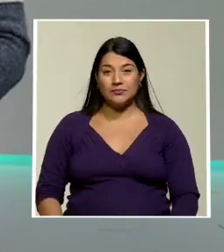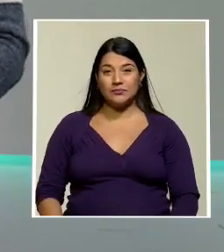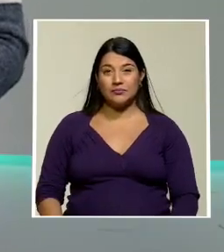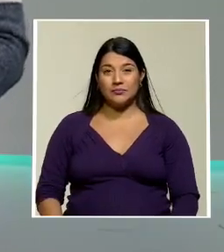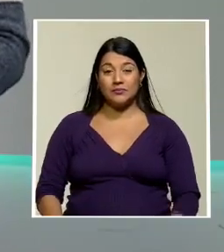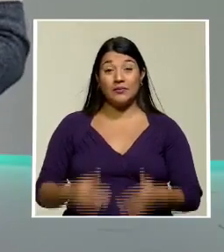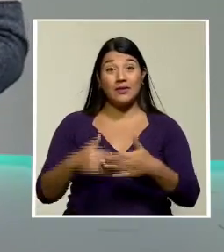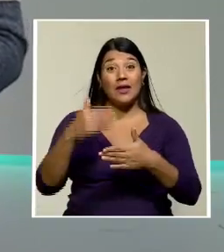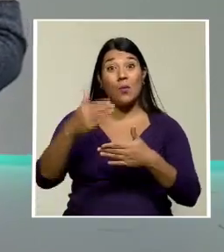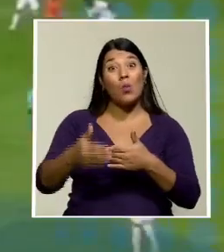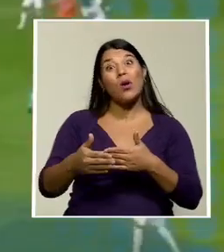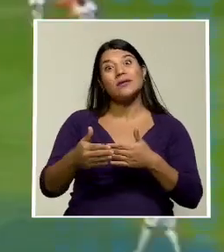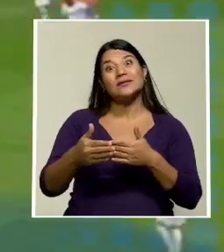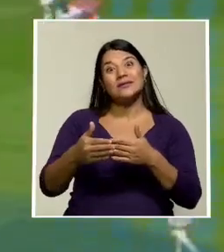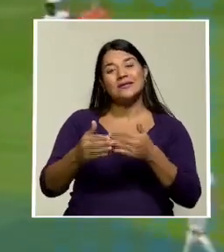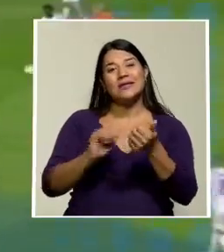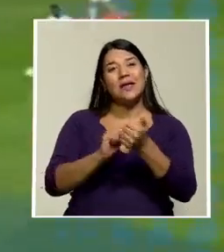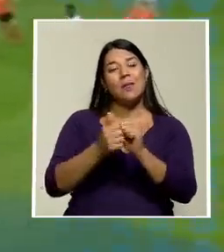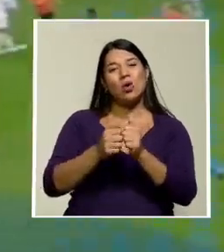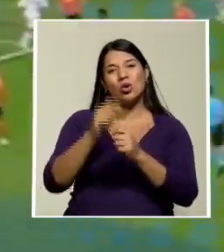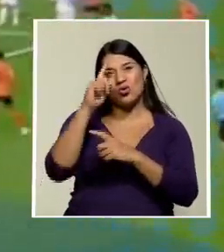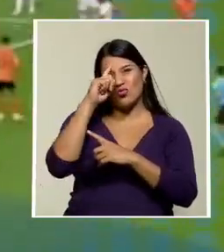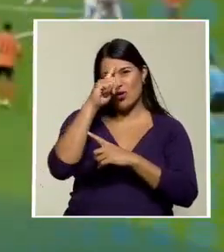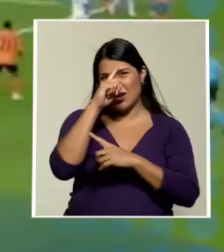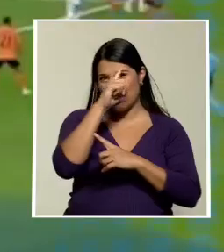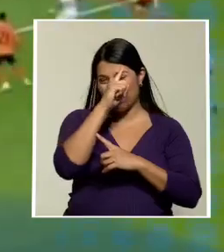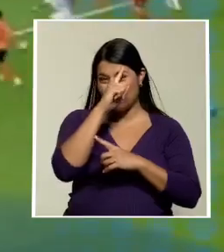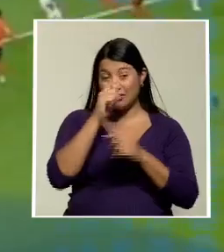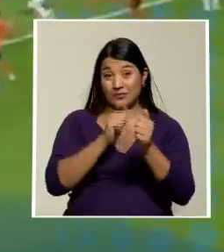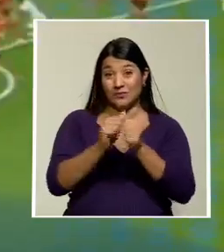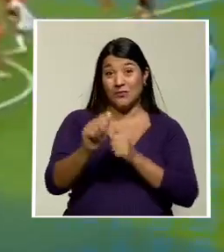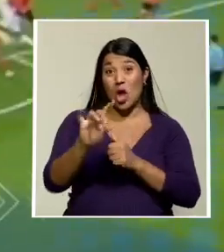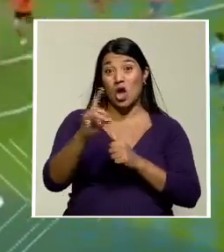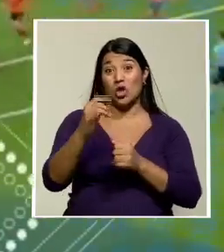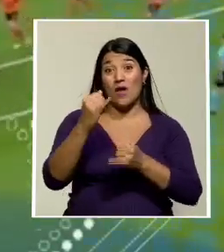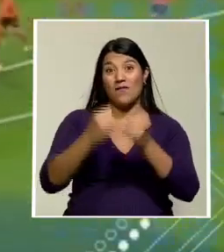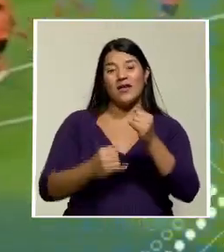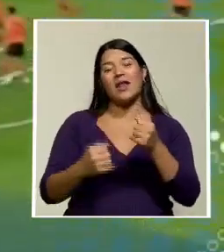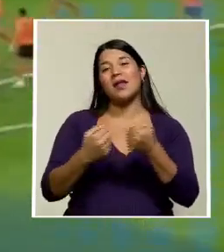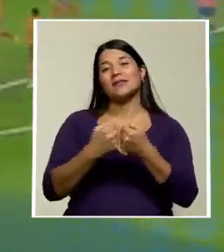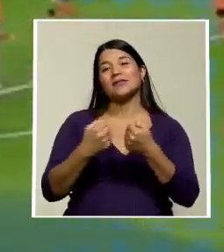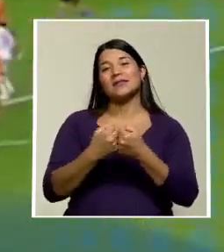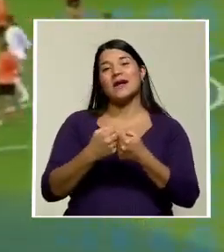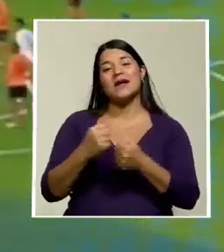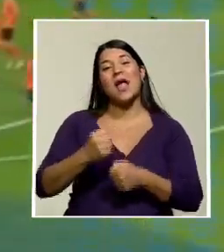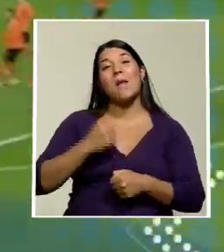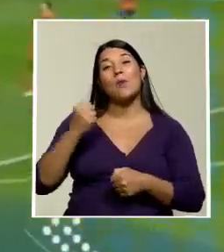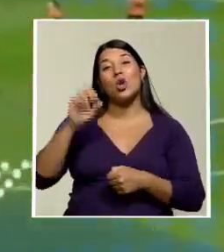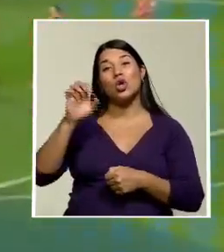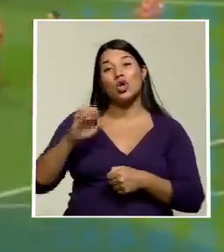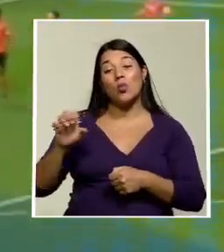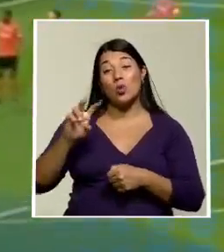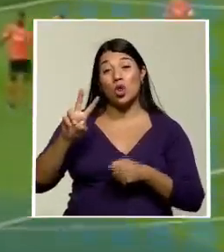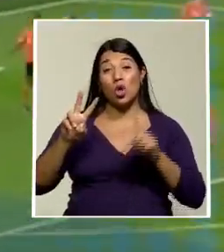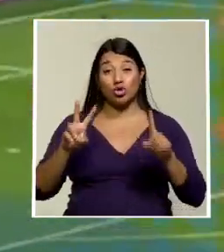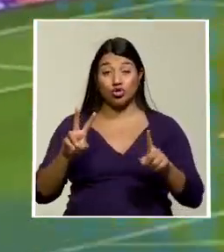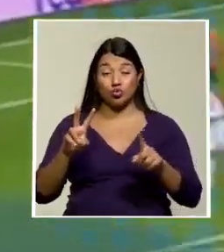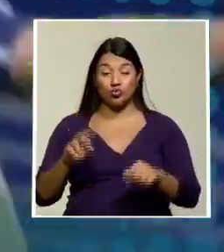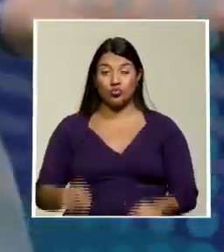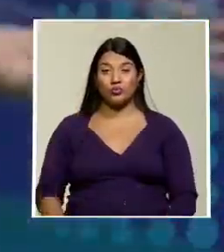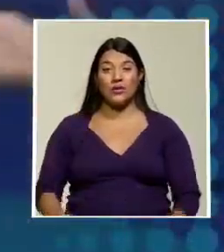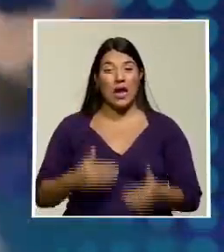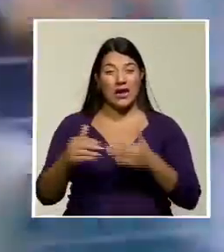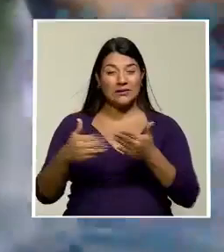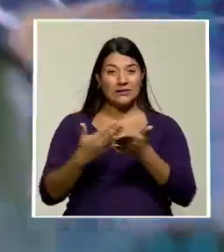al regresar en los deportes el Real Madrid puso un pie en los octavos de final de la Liga de Campeones de Europa luego de su victoria 2x1 ante el Shak Tardones